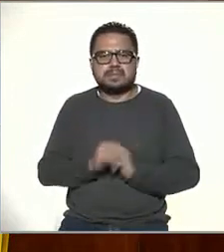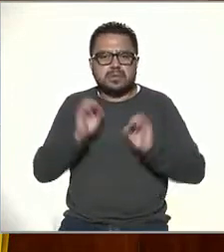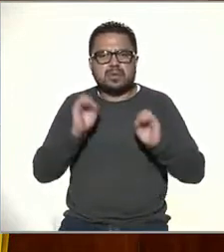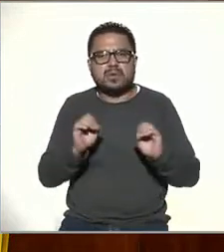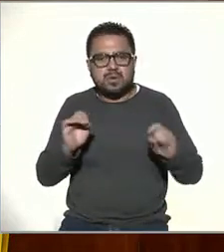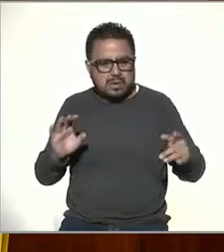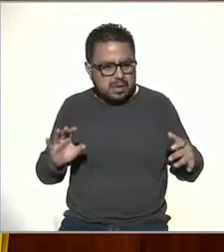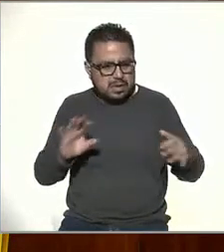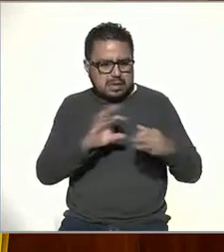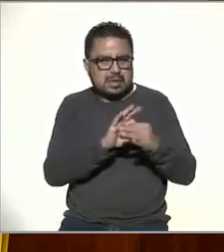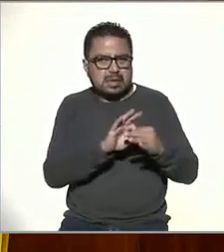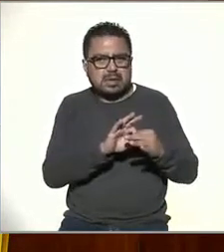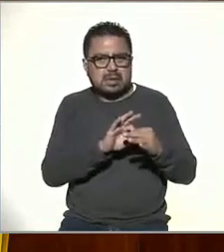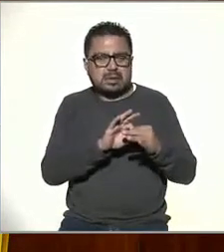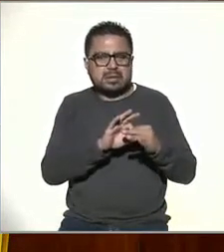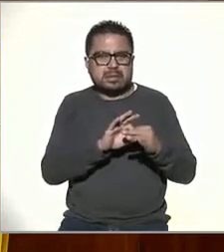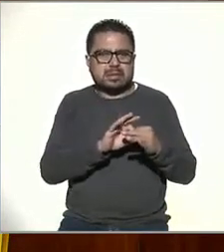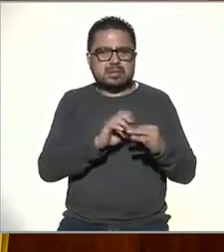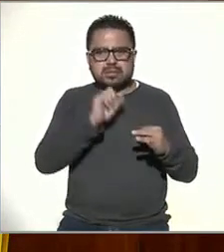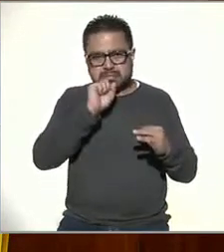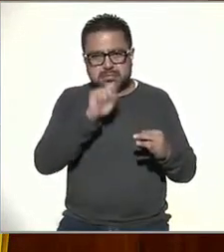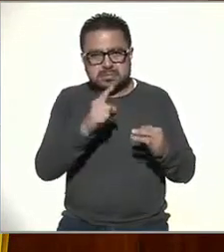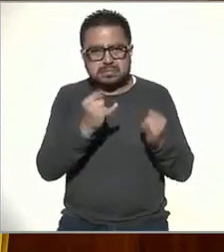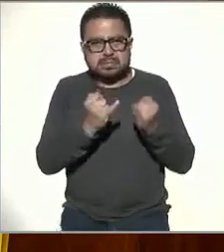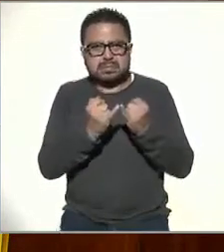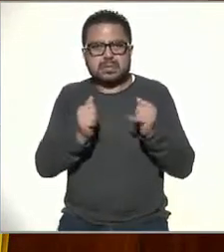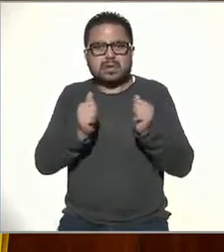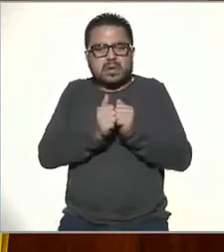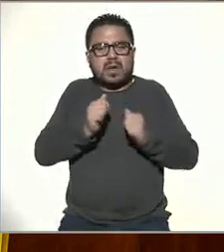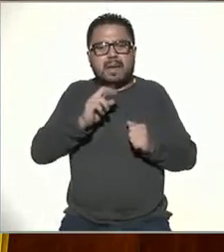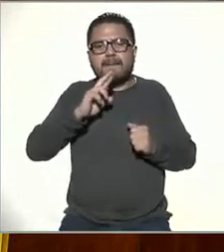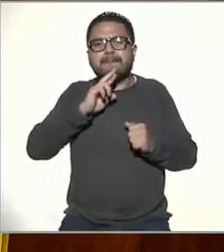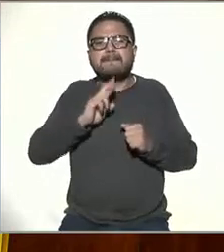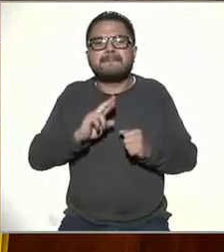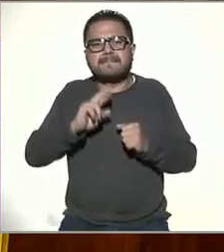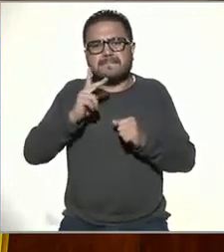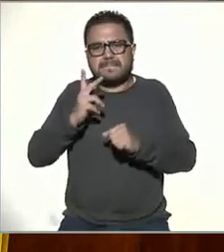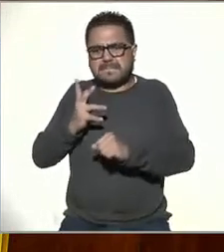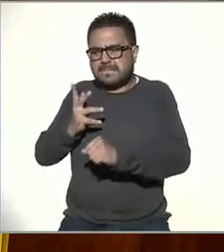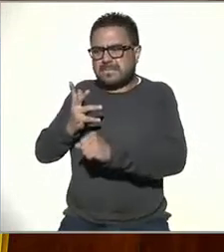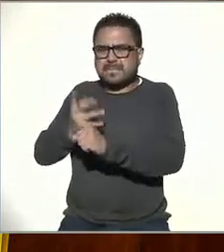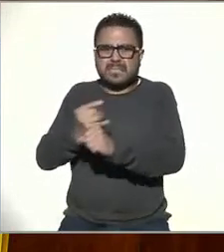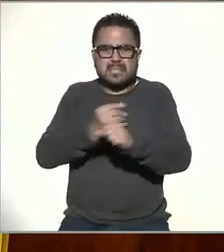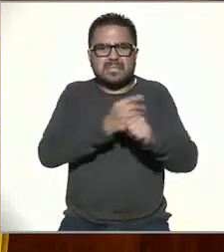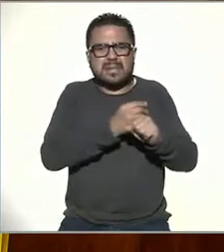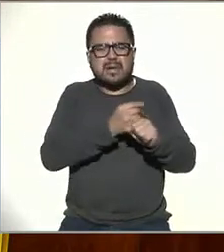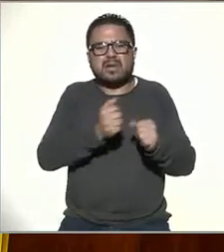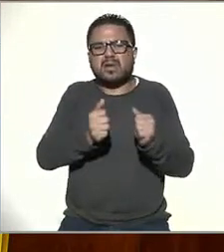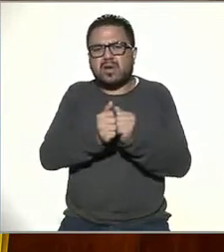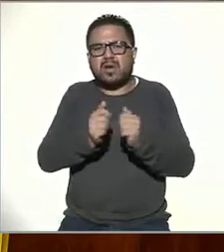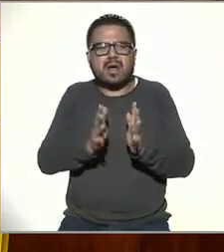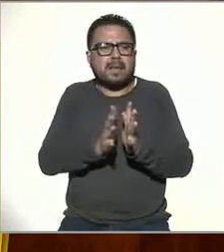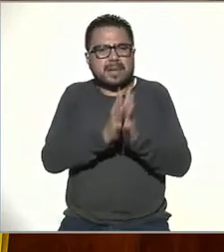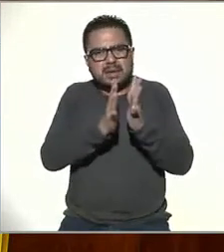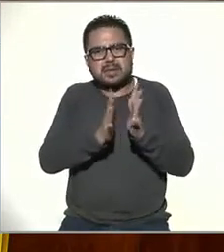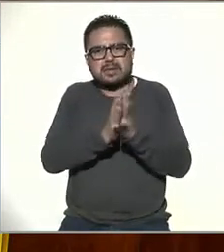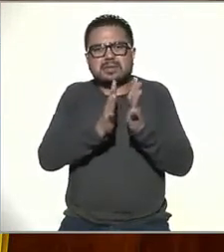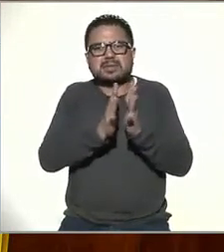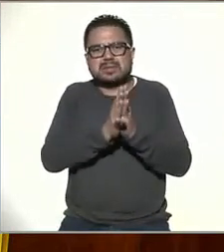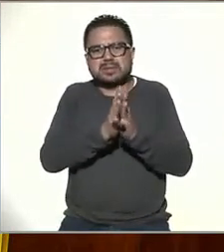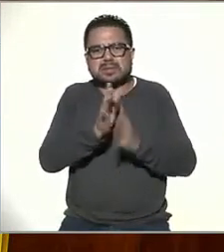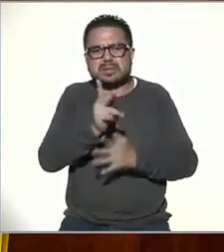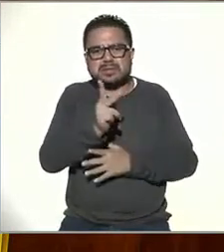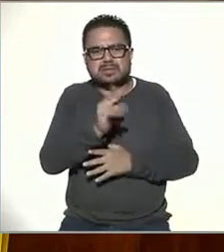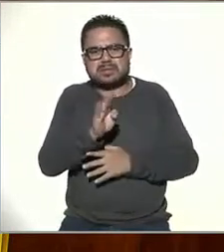adaptarse, incluso con mejoras, digamos, en la participación en el PIB.